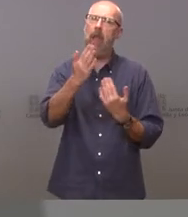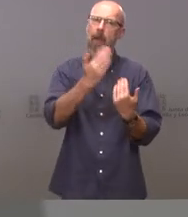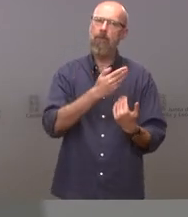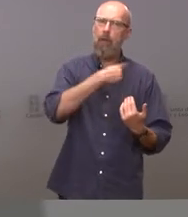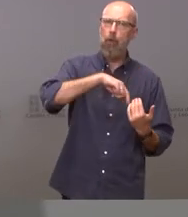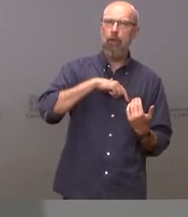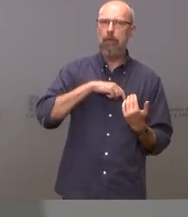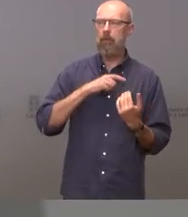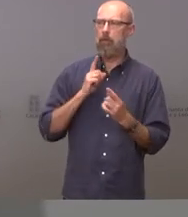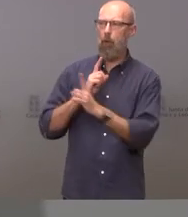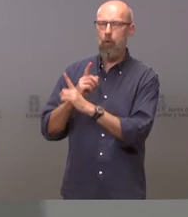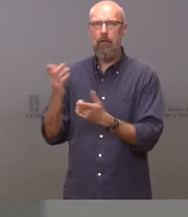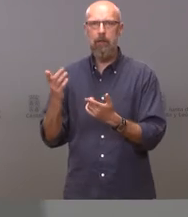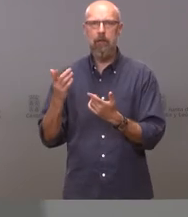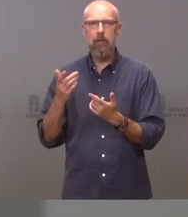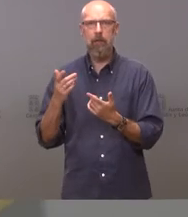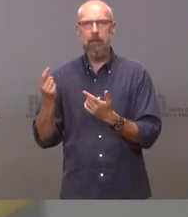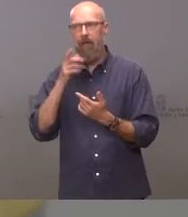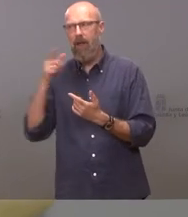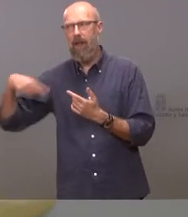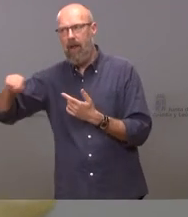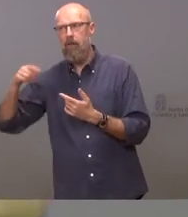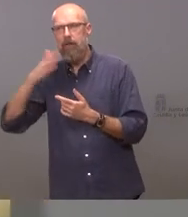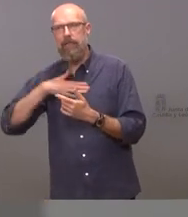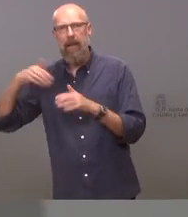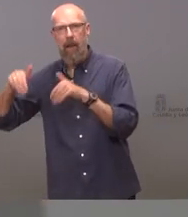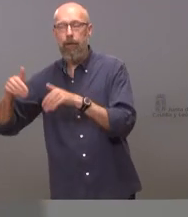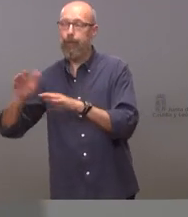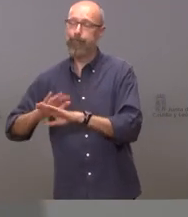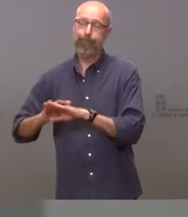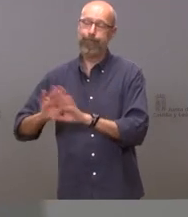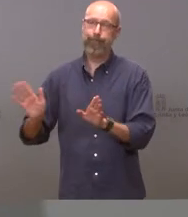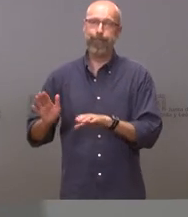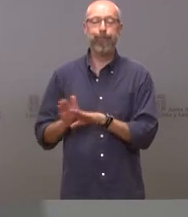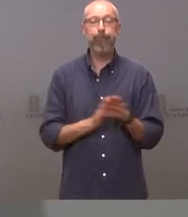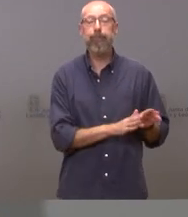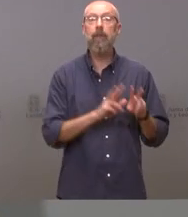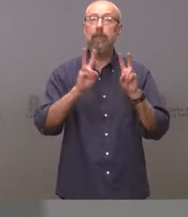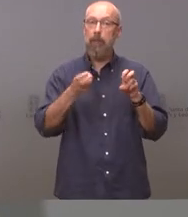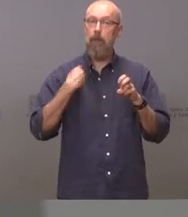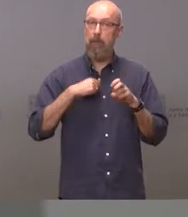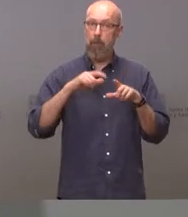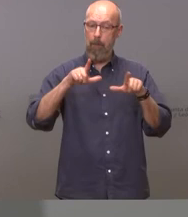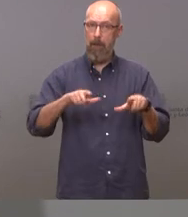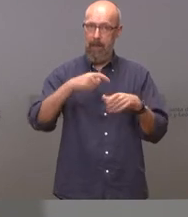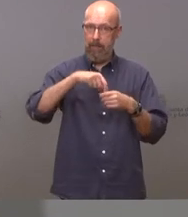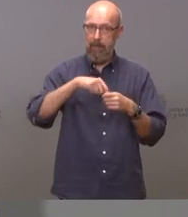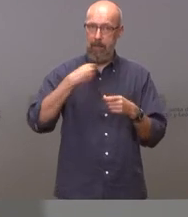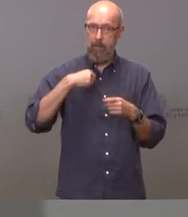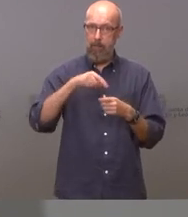la junta del gobierno de la junta de castellano sobre el asunto de la plantilla de hematología lo contestamos en el pleno